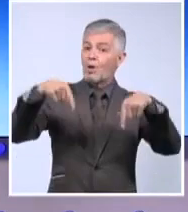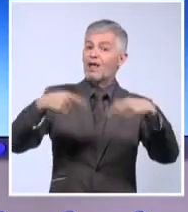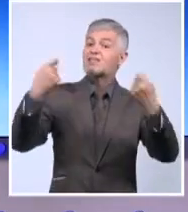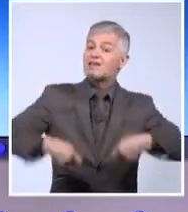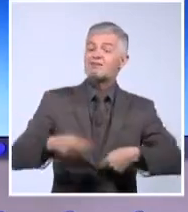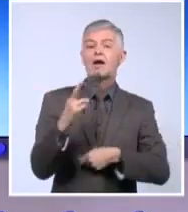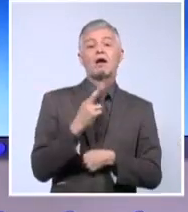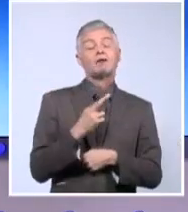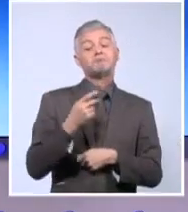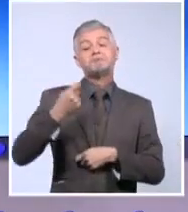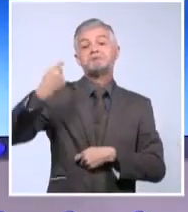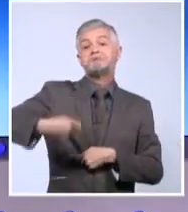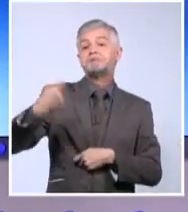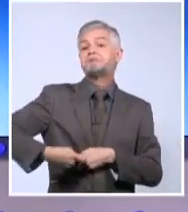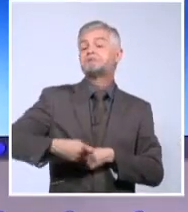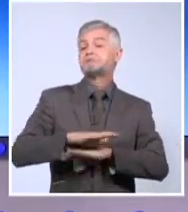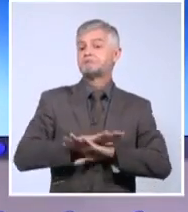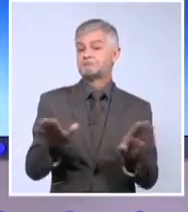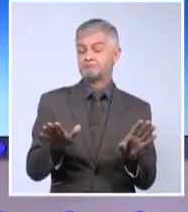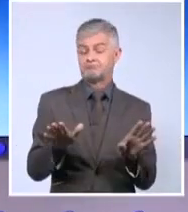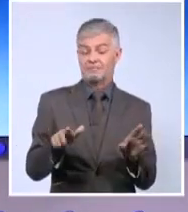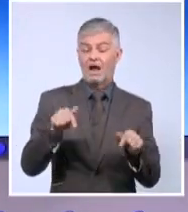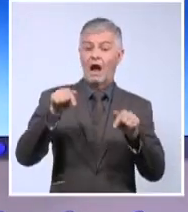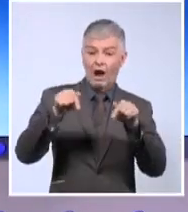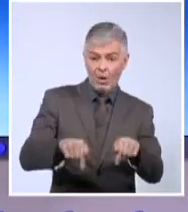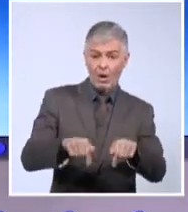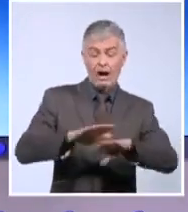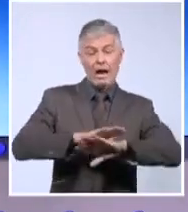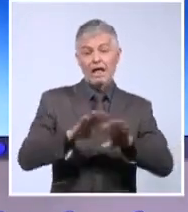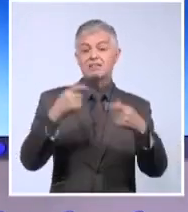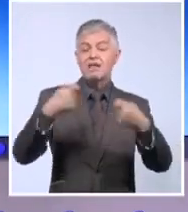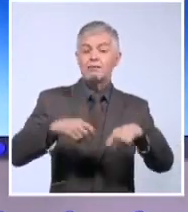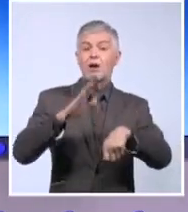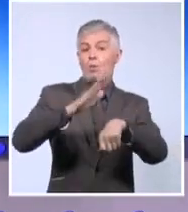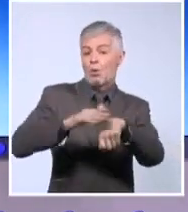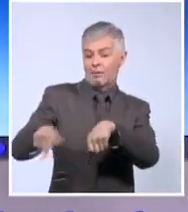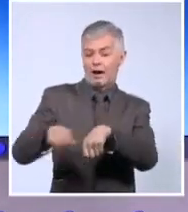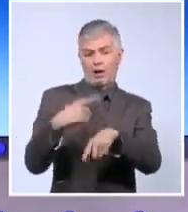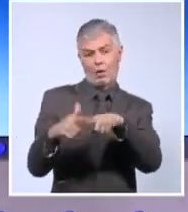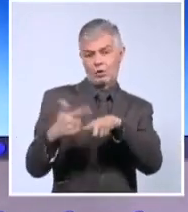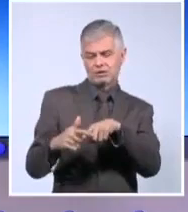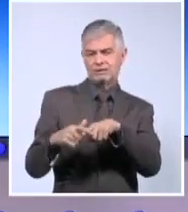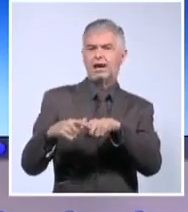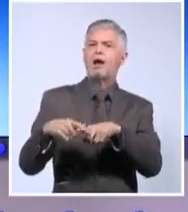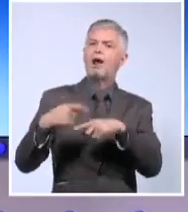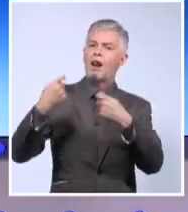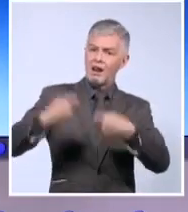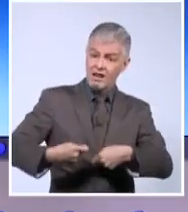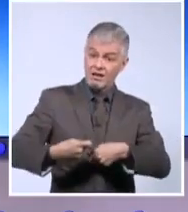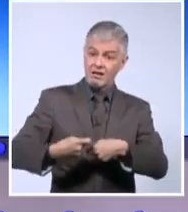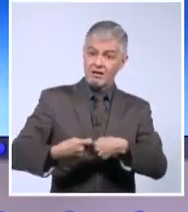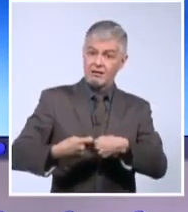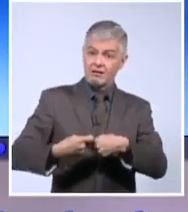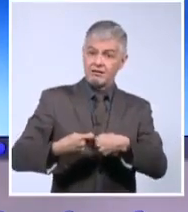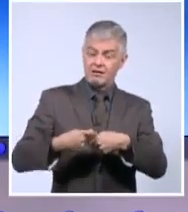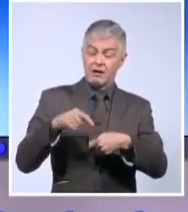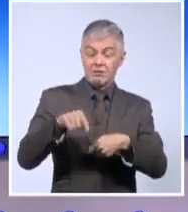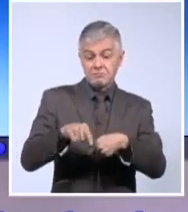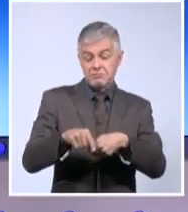Me imagino que responda con el peso que significa un acto tan despreciable como ese en una circunstancia además